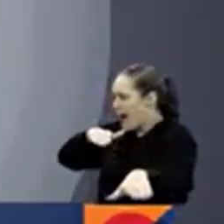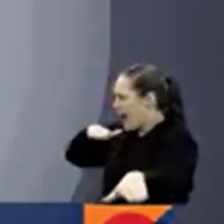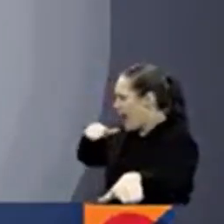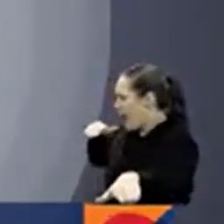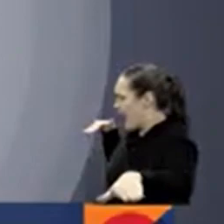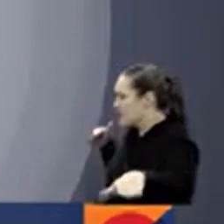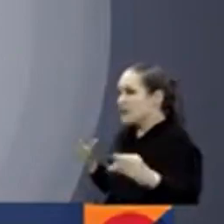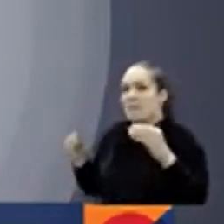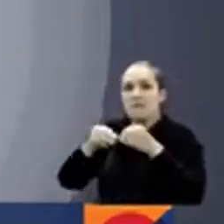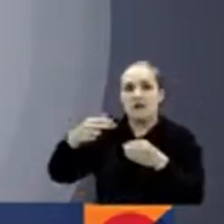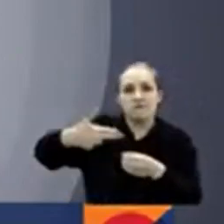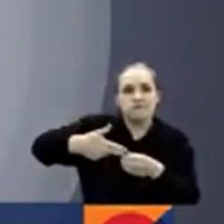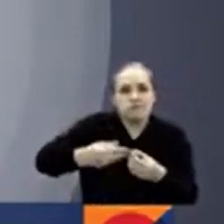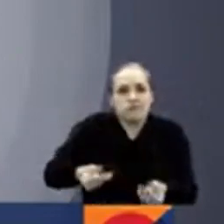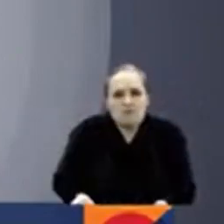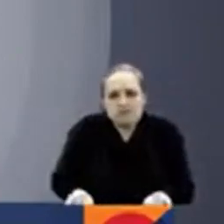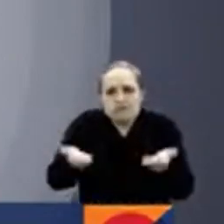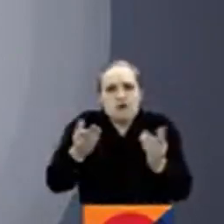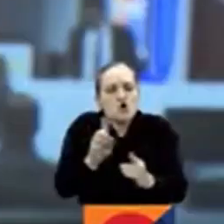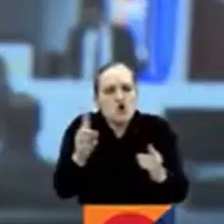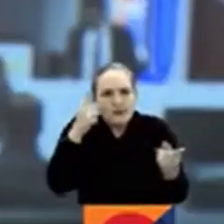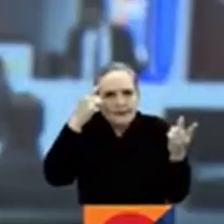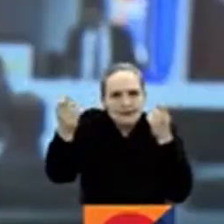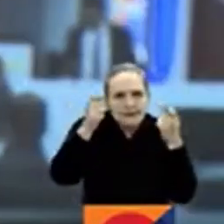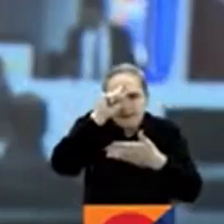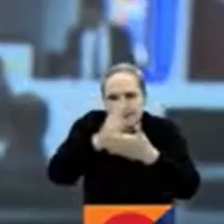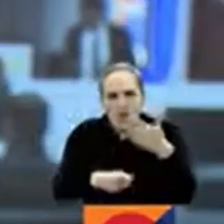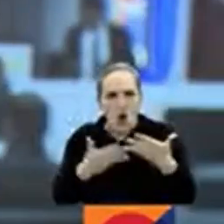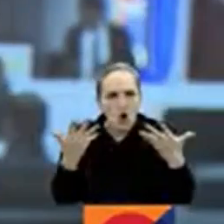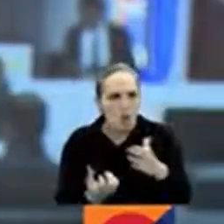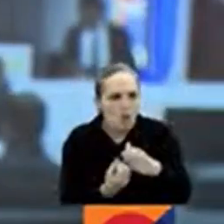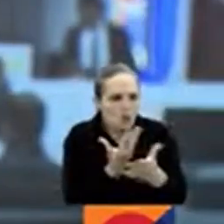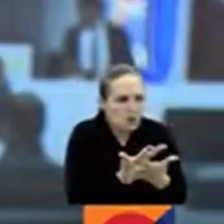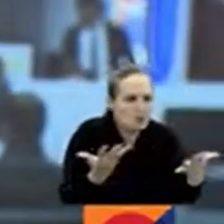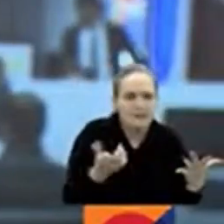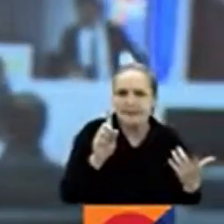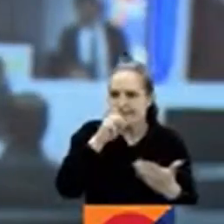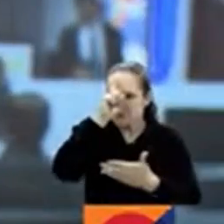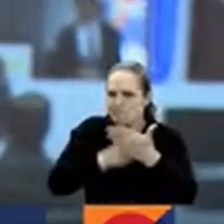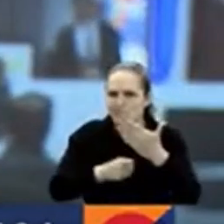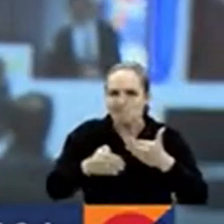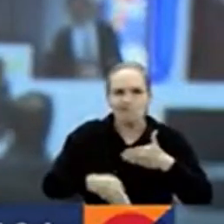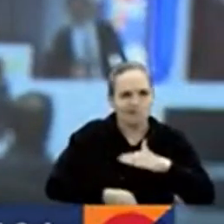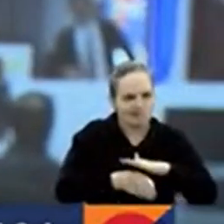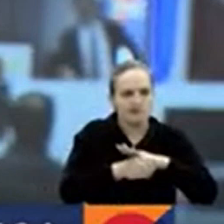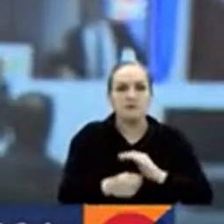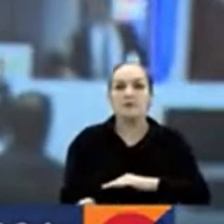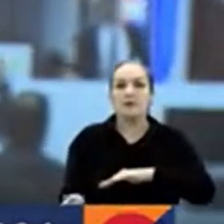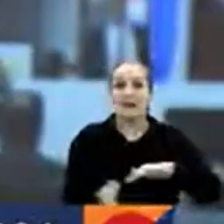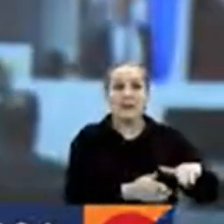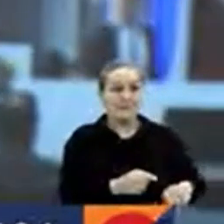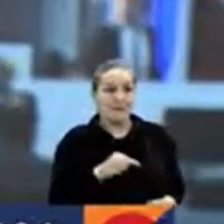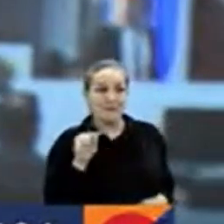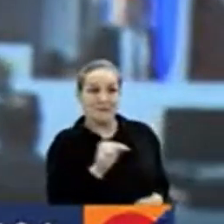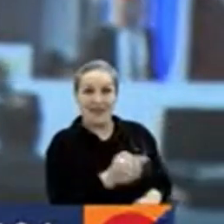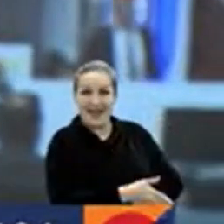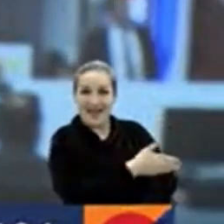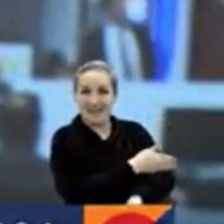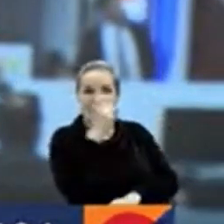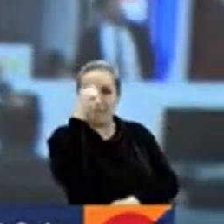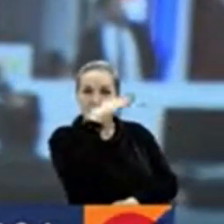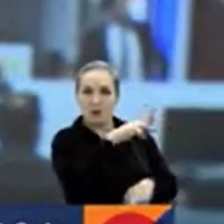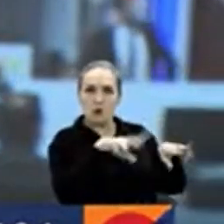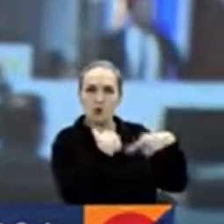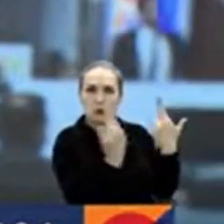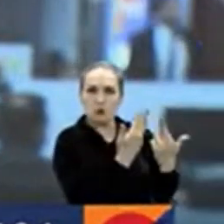precios de combustibles y otros productos. Carlos, al término del Consejo de Ministros, el presidente Gustavo Petro también anunció que